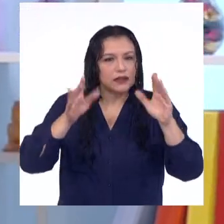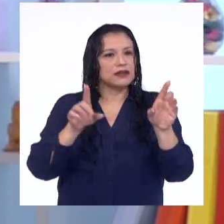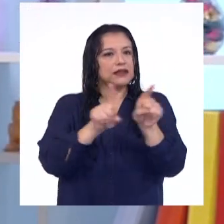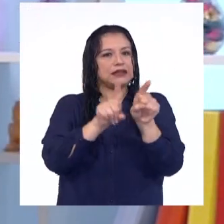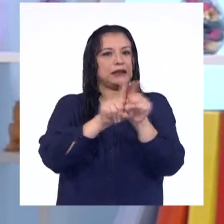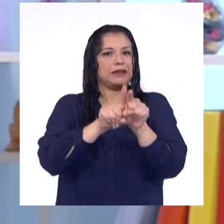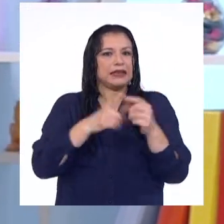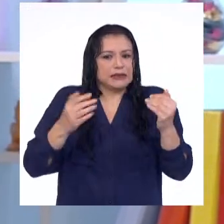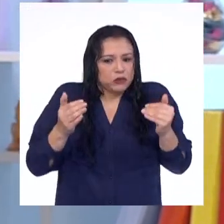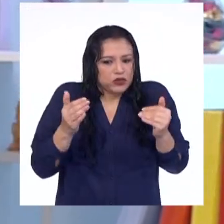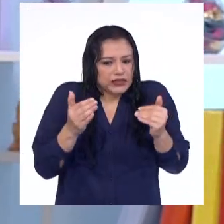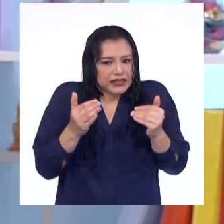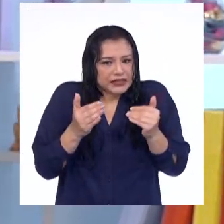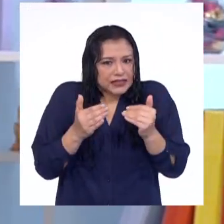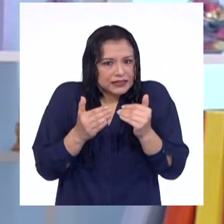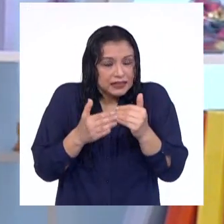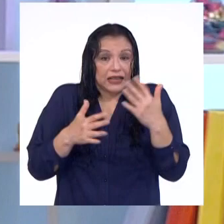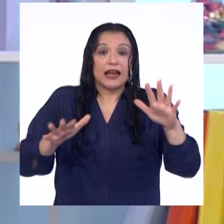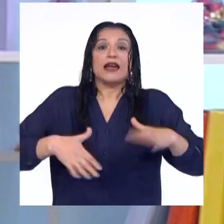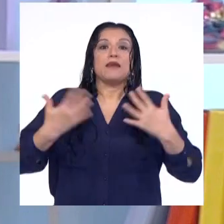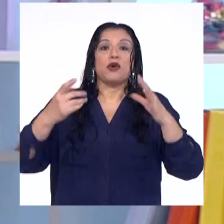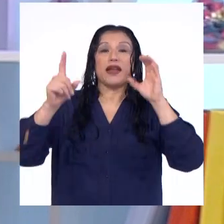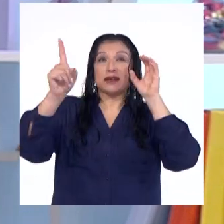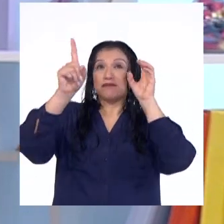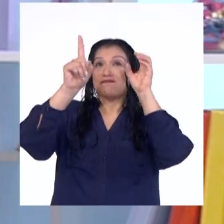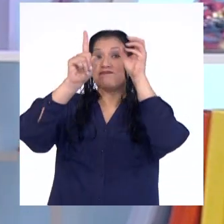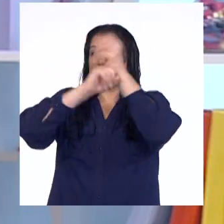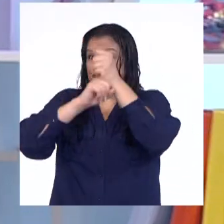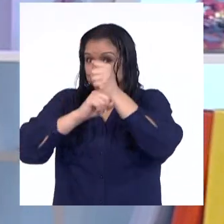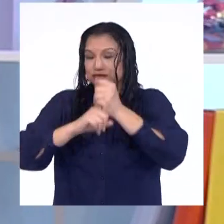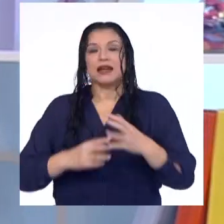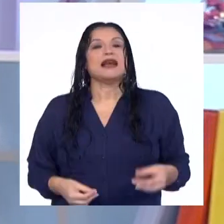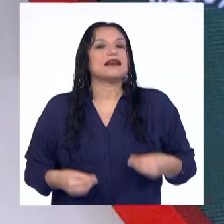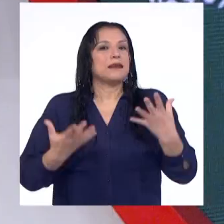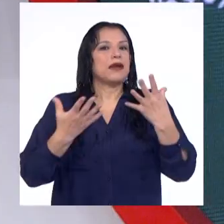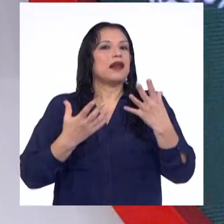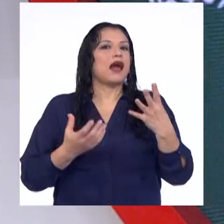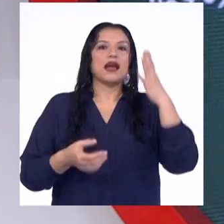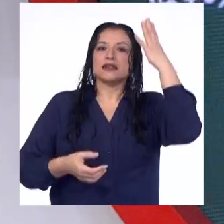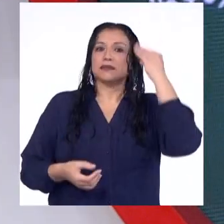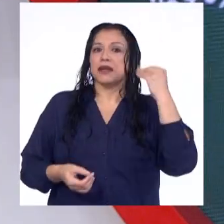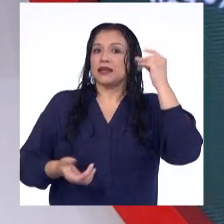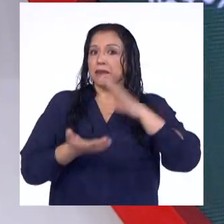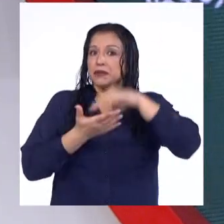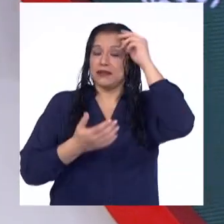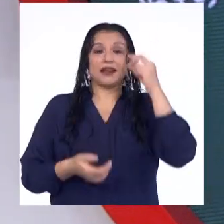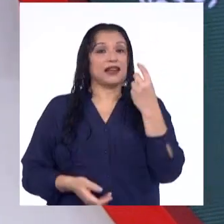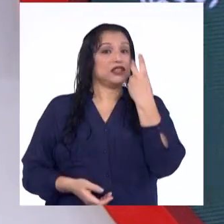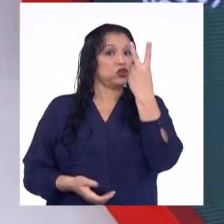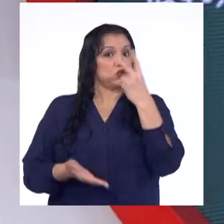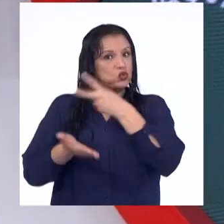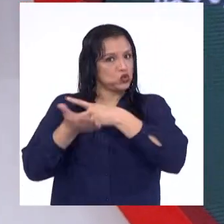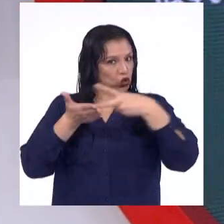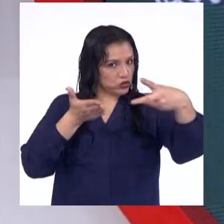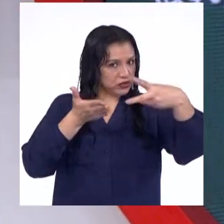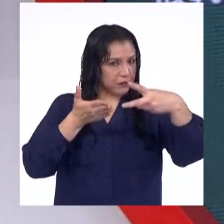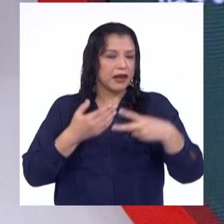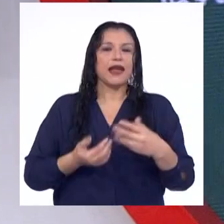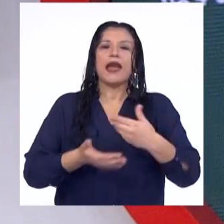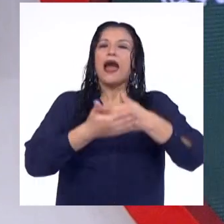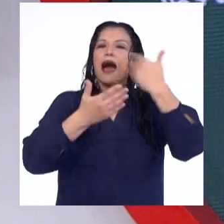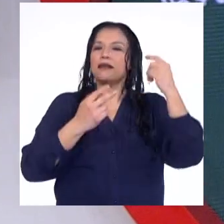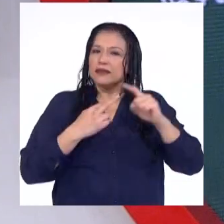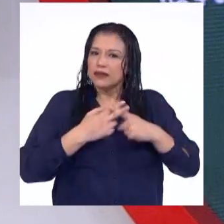Ya estamos muy cerquita de lograr el reto planteado en la experiencia de aprendizaje por dos semanas. Y antes de empezar, como siempre,